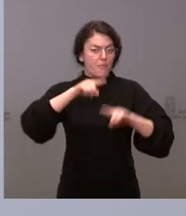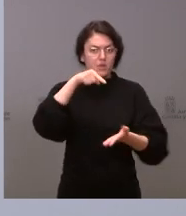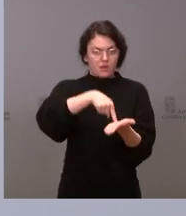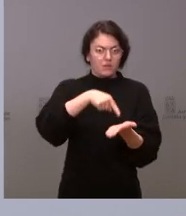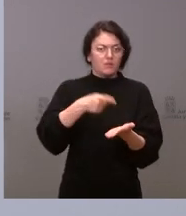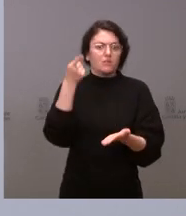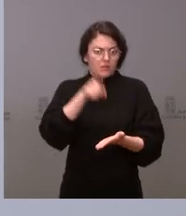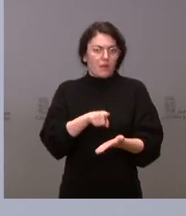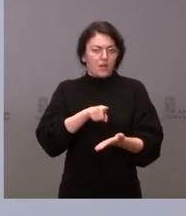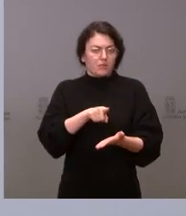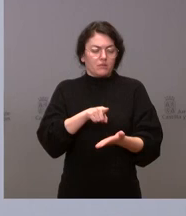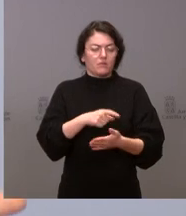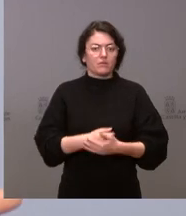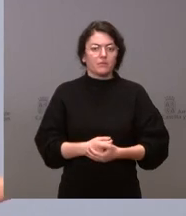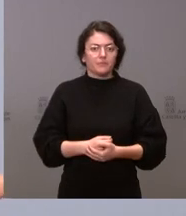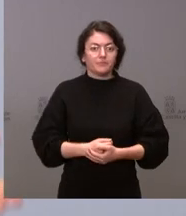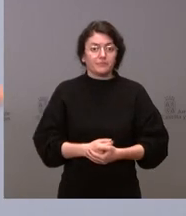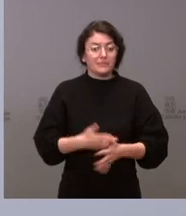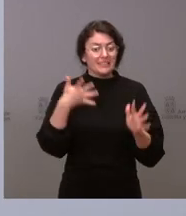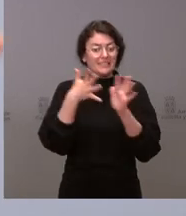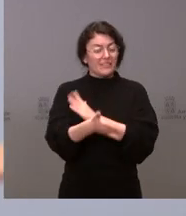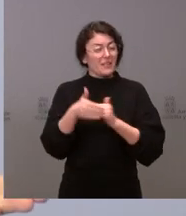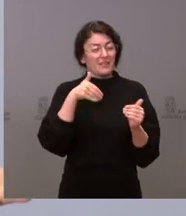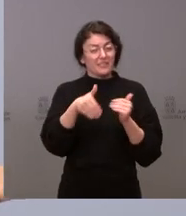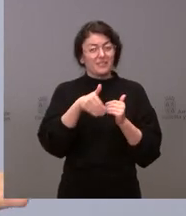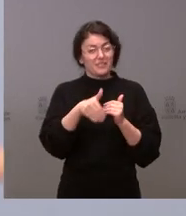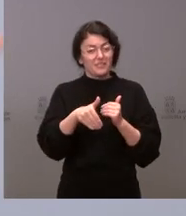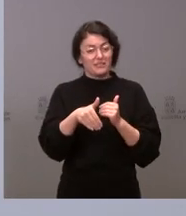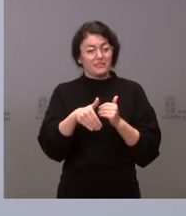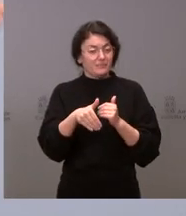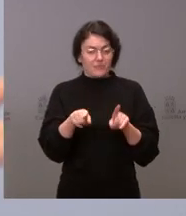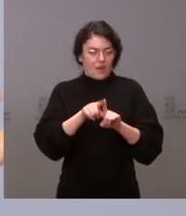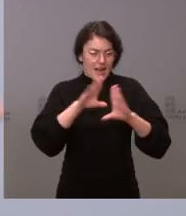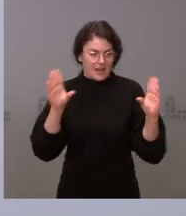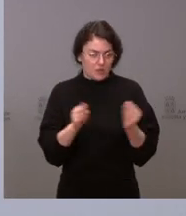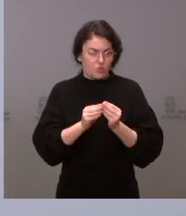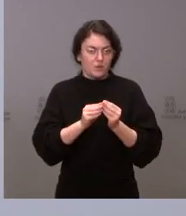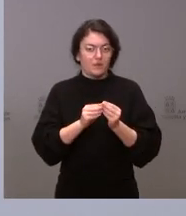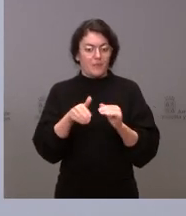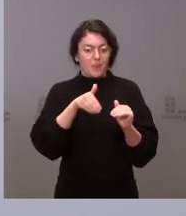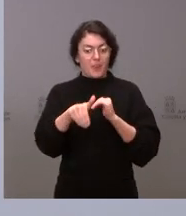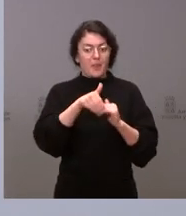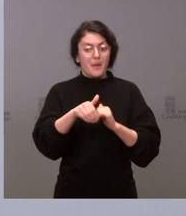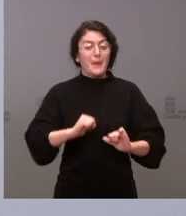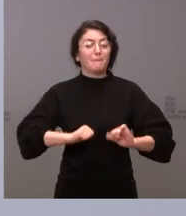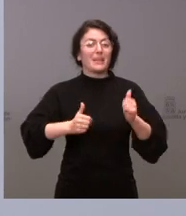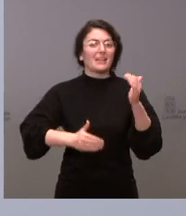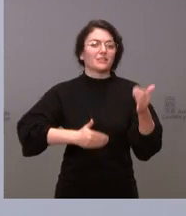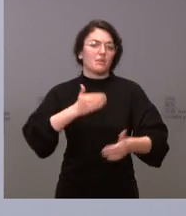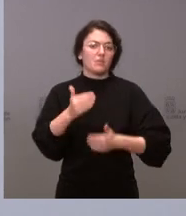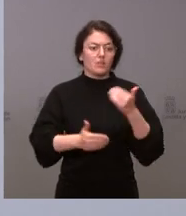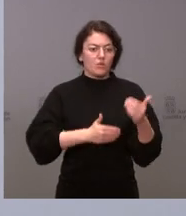cuenta. Por tanto, en los próximos días, para resumir, se iniciará la tramitación, se